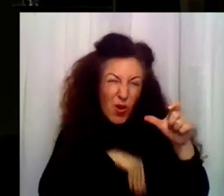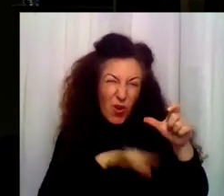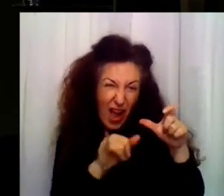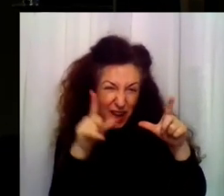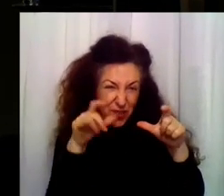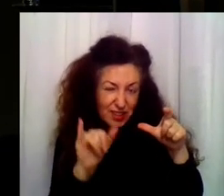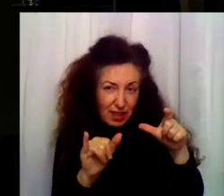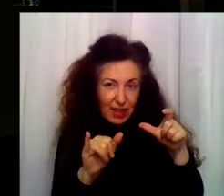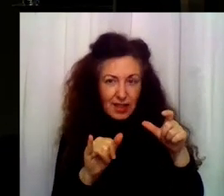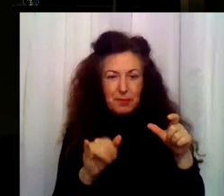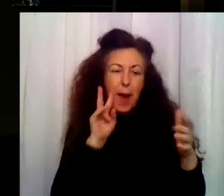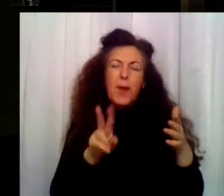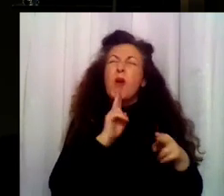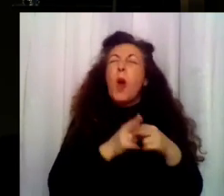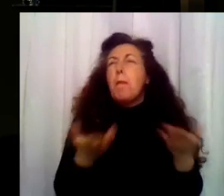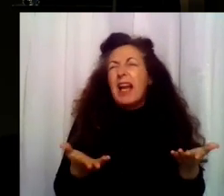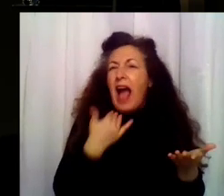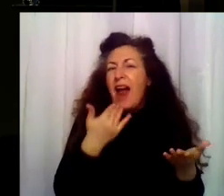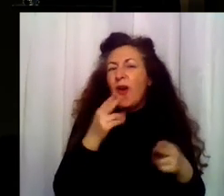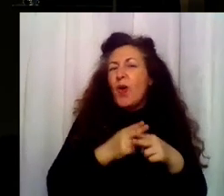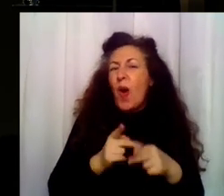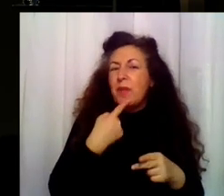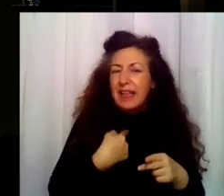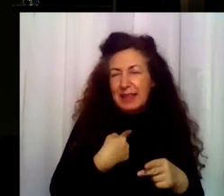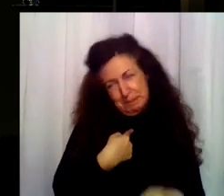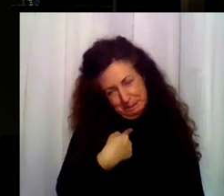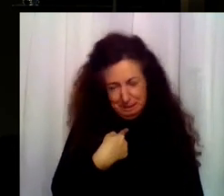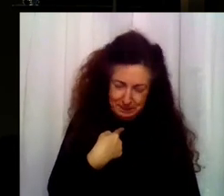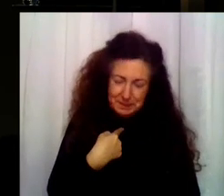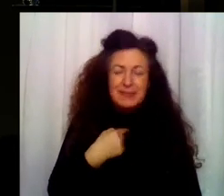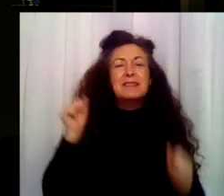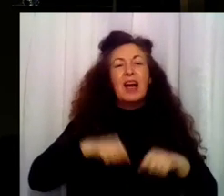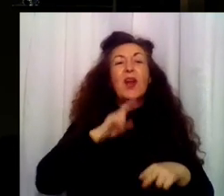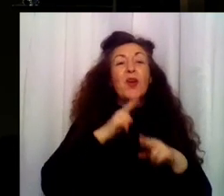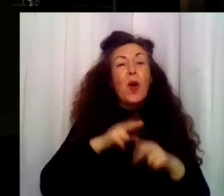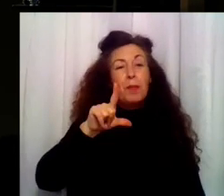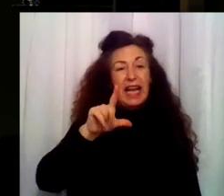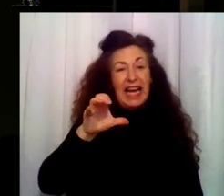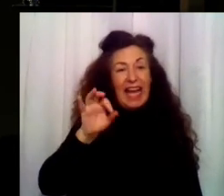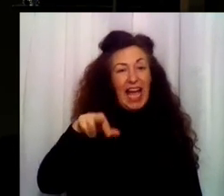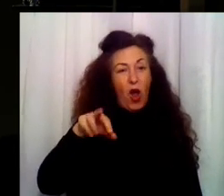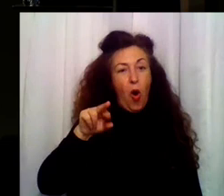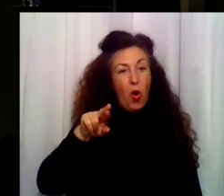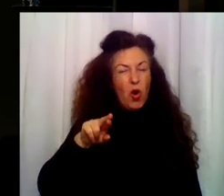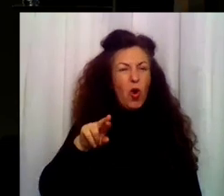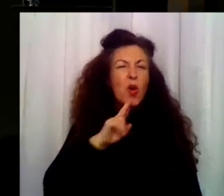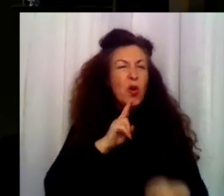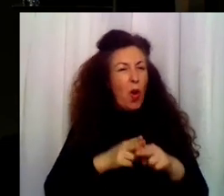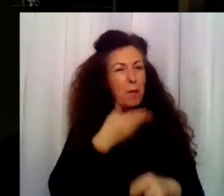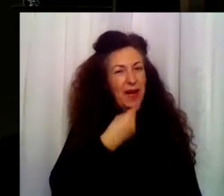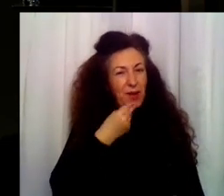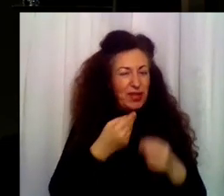puede... ¿Podremos saber al menos el nombre? Bueno, vale. Leonor. Leonor. Qué nombre tan bonito. ¿De qué me suena?